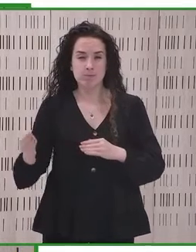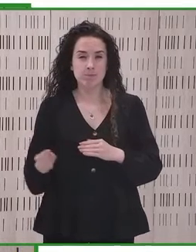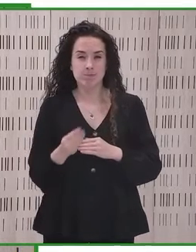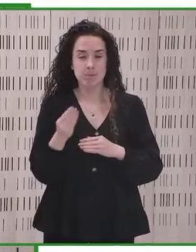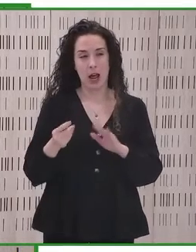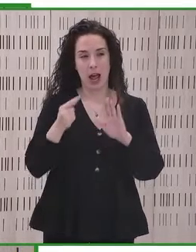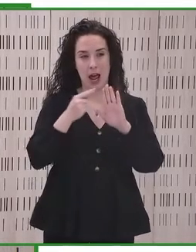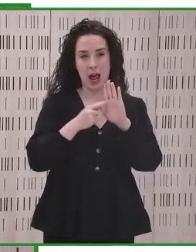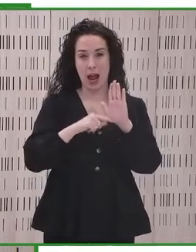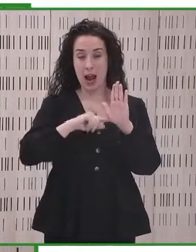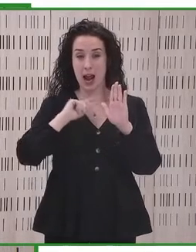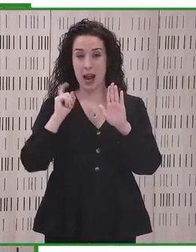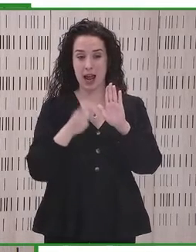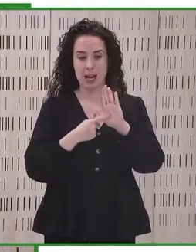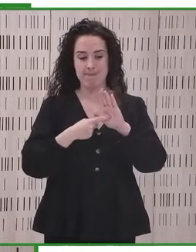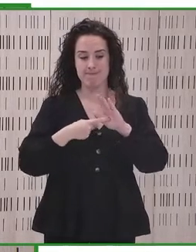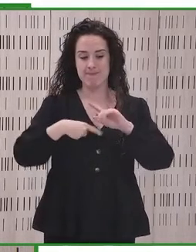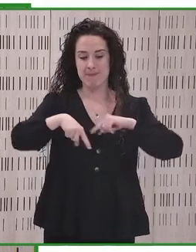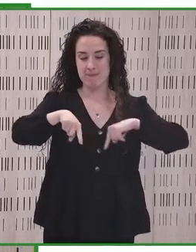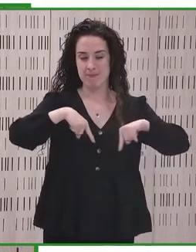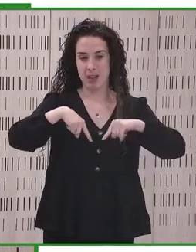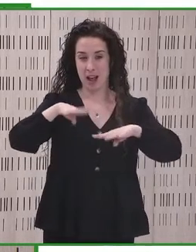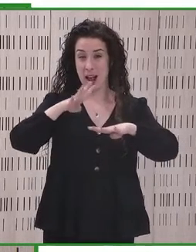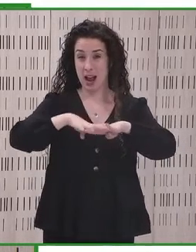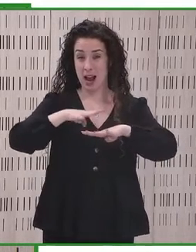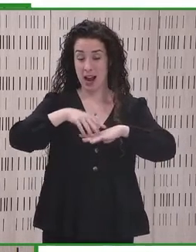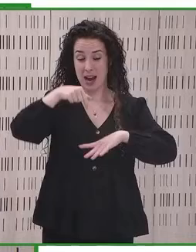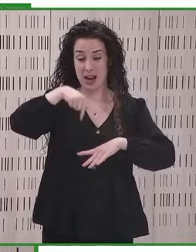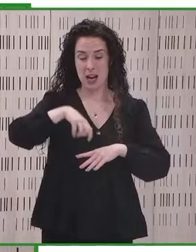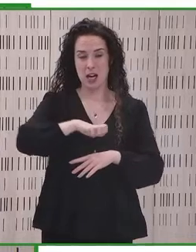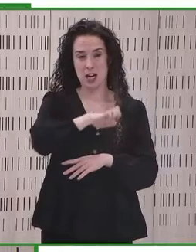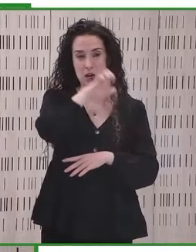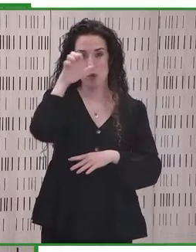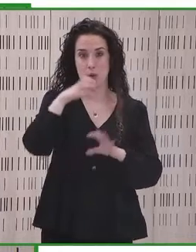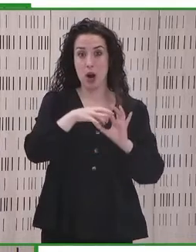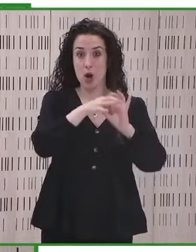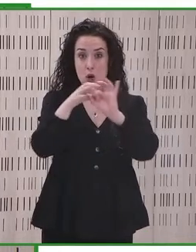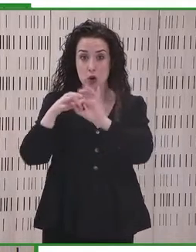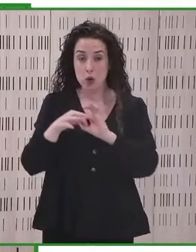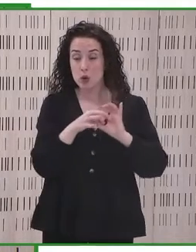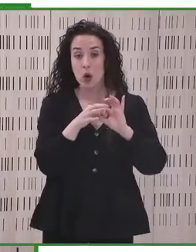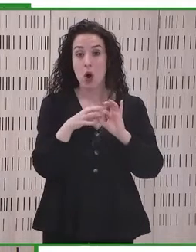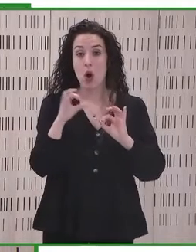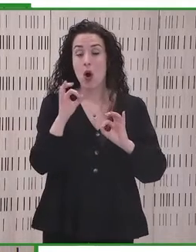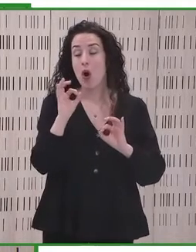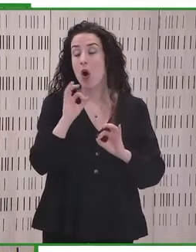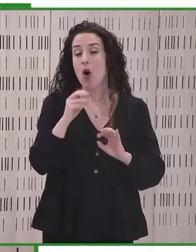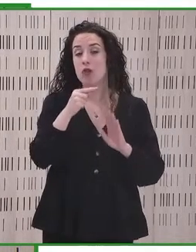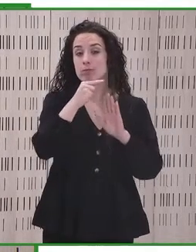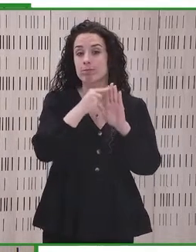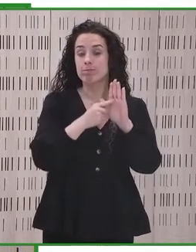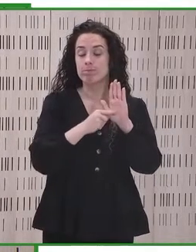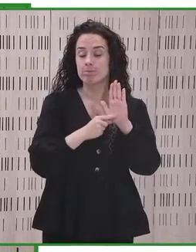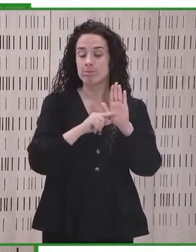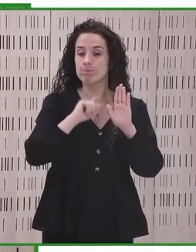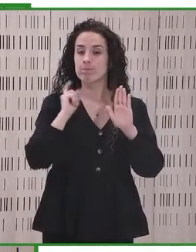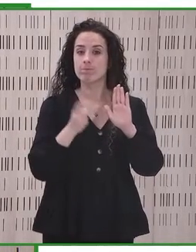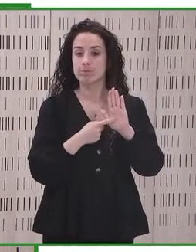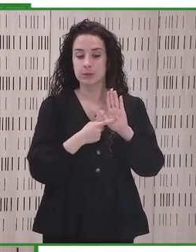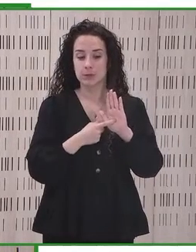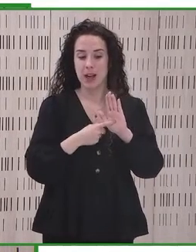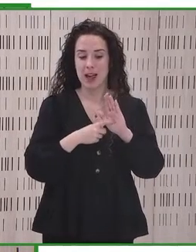reglamento de la red de transporte de la Unión Europea o, por ejemplo, en el reglamento del transporte